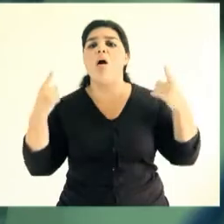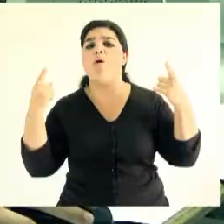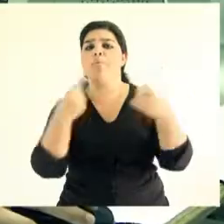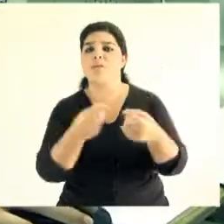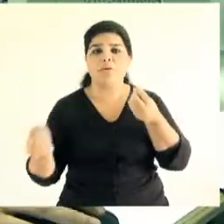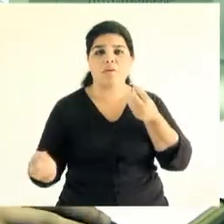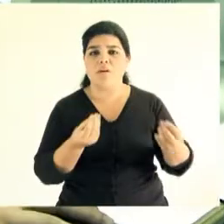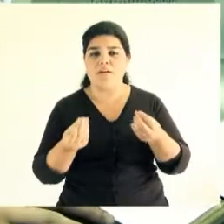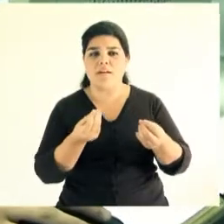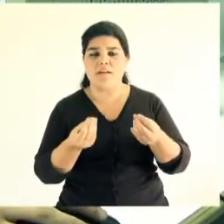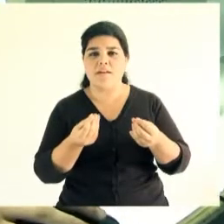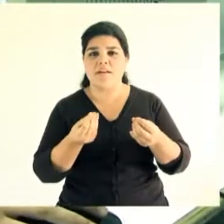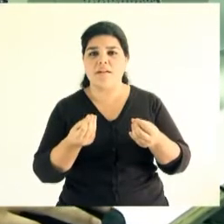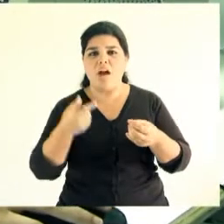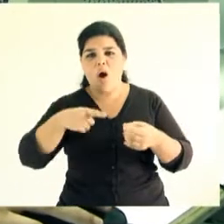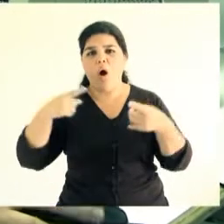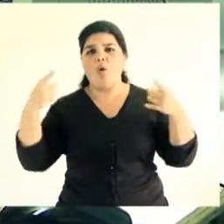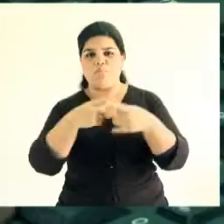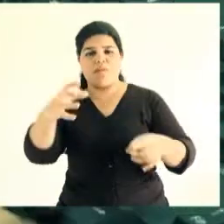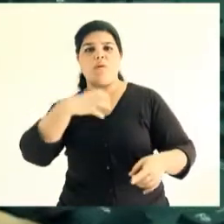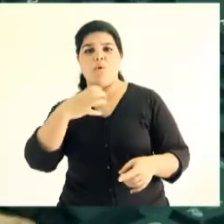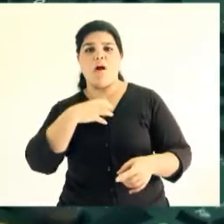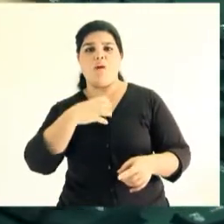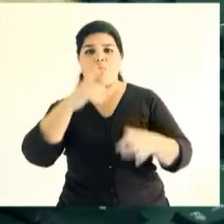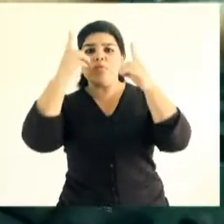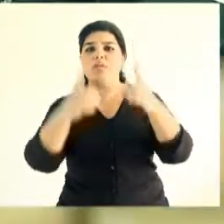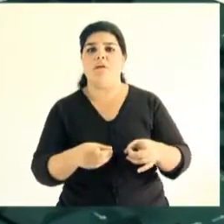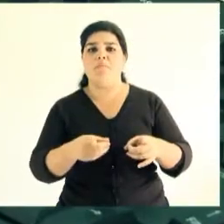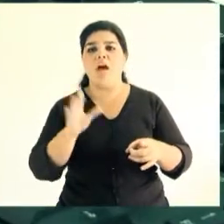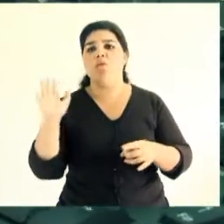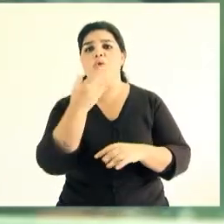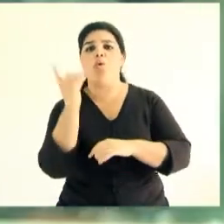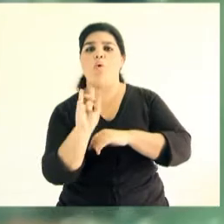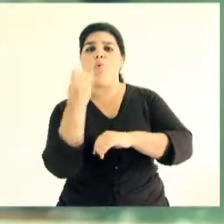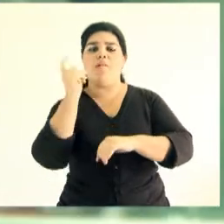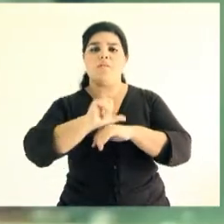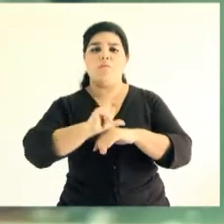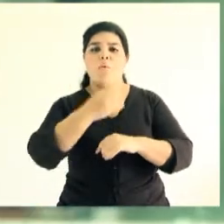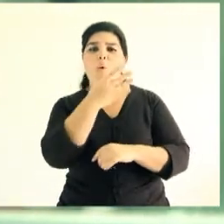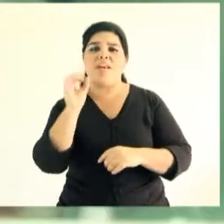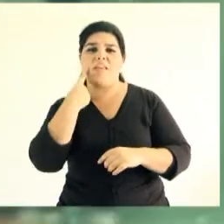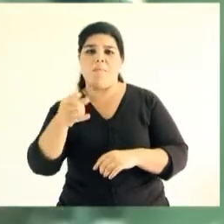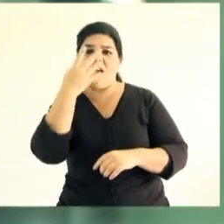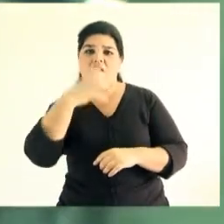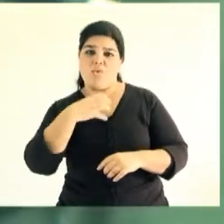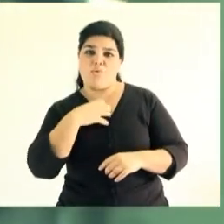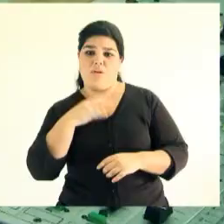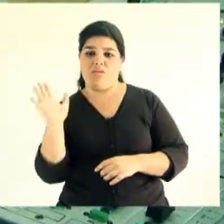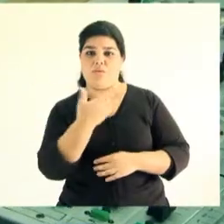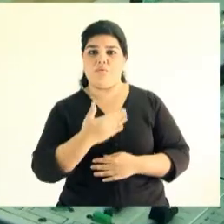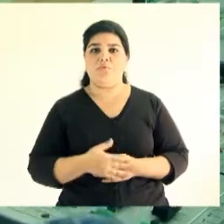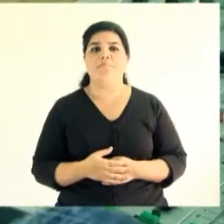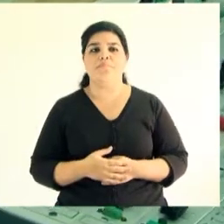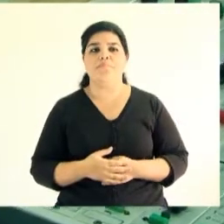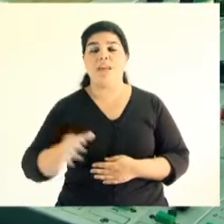que tiene como fundamental target o público objetivo a los estudiantes de la Universidad Nacional de Cuyo a los 40.000 estudiantes de la Universidad Nacional de Cuyo